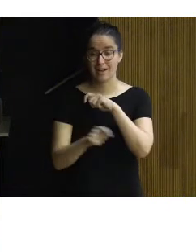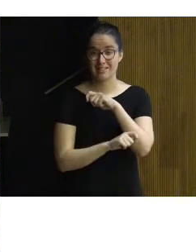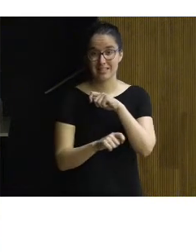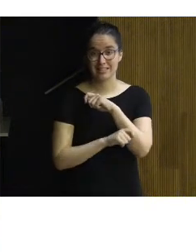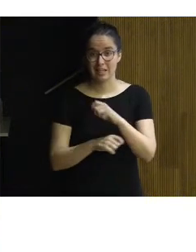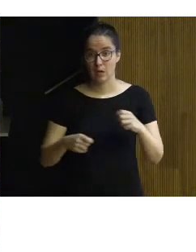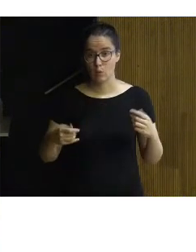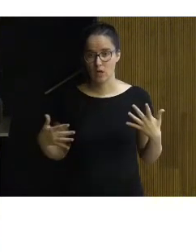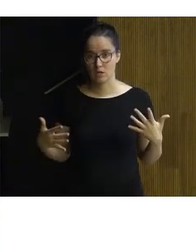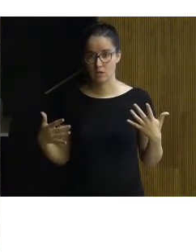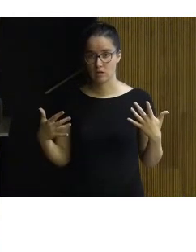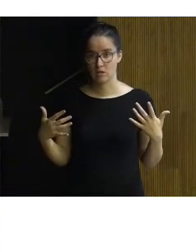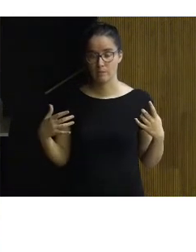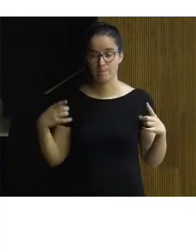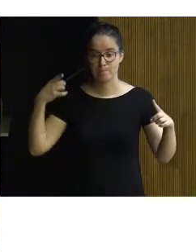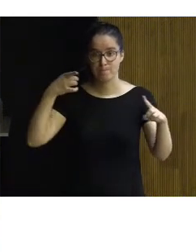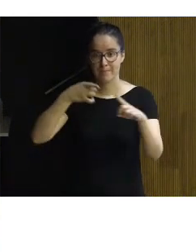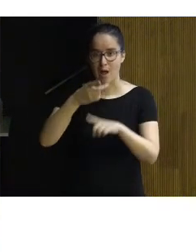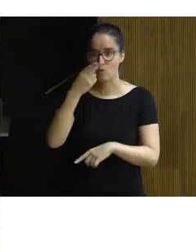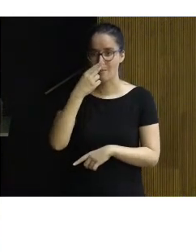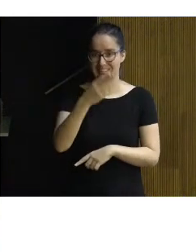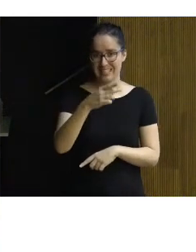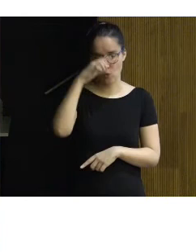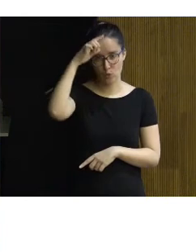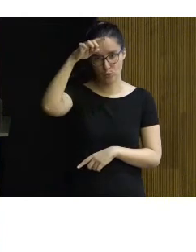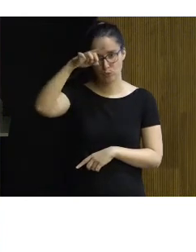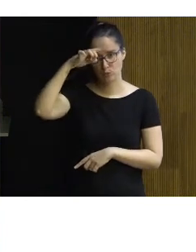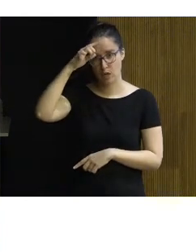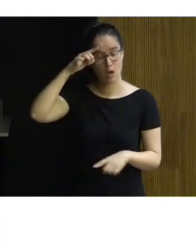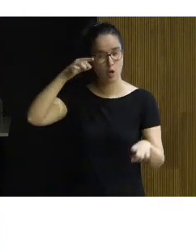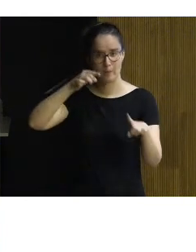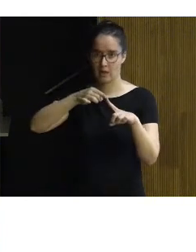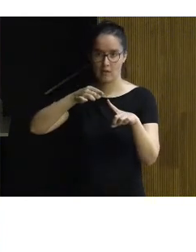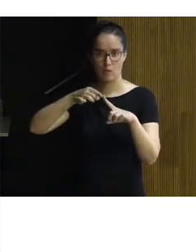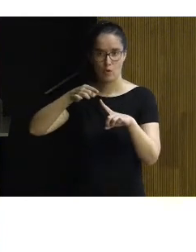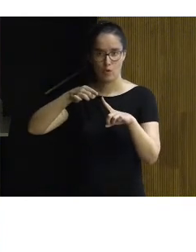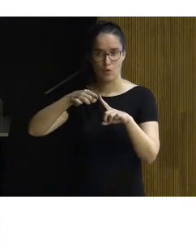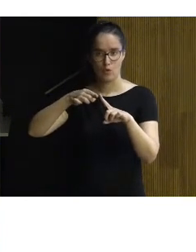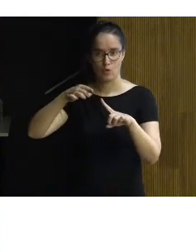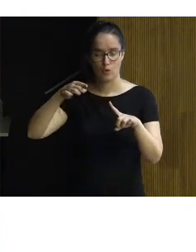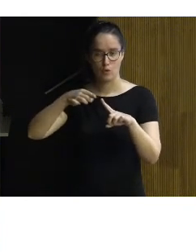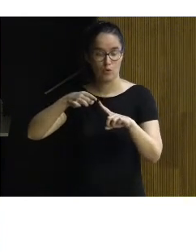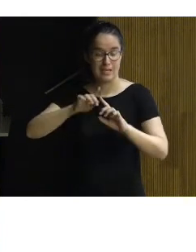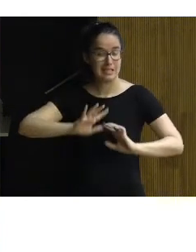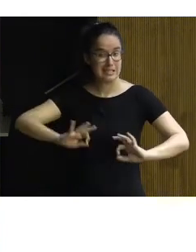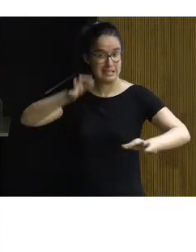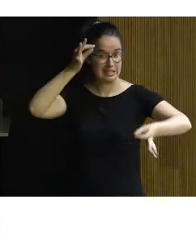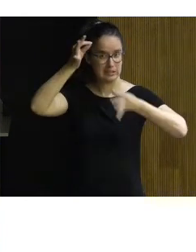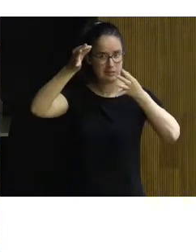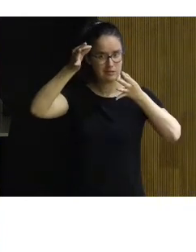estaba dirigido a una visita cultural era el objetivo en concreto